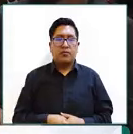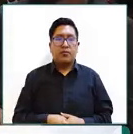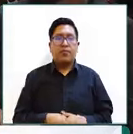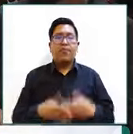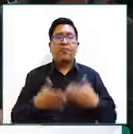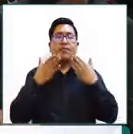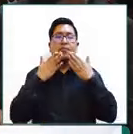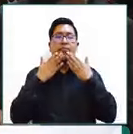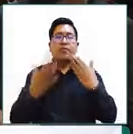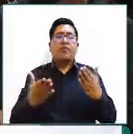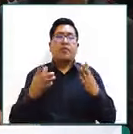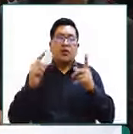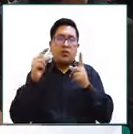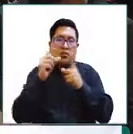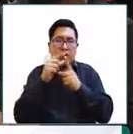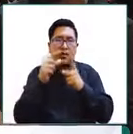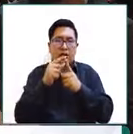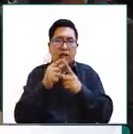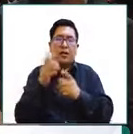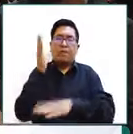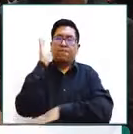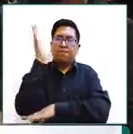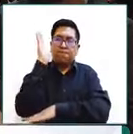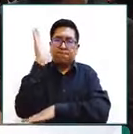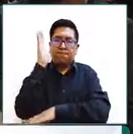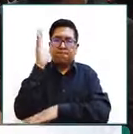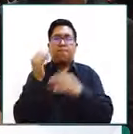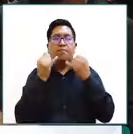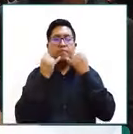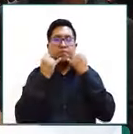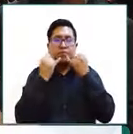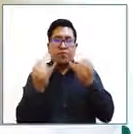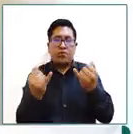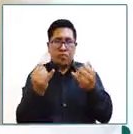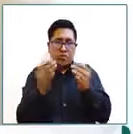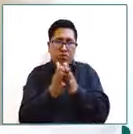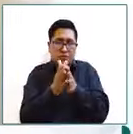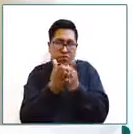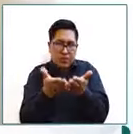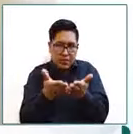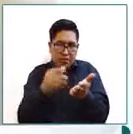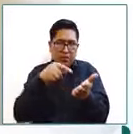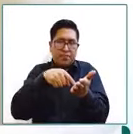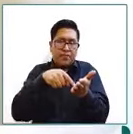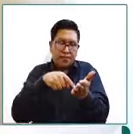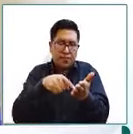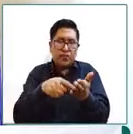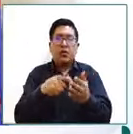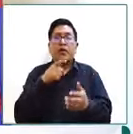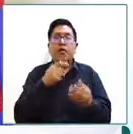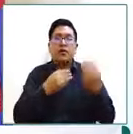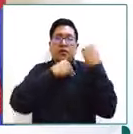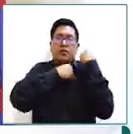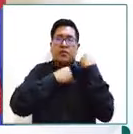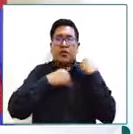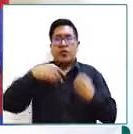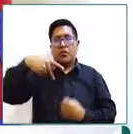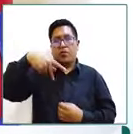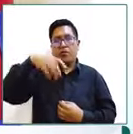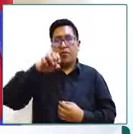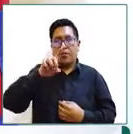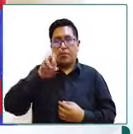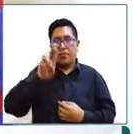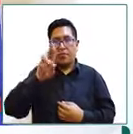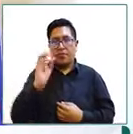agradecemos las palabras y la presentación del informe defensorial a cargo del defensor del pueblo el doctor pedro francisco callizaya